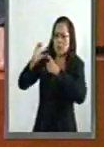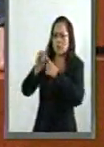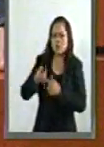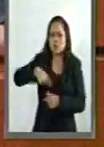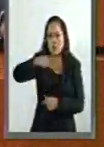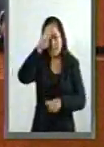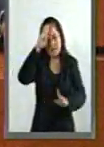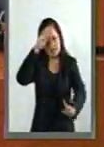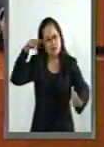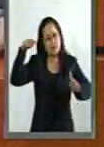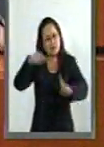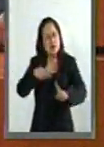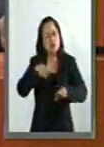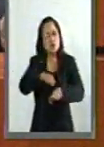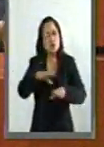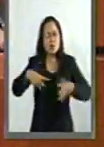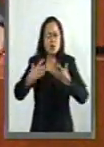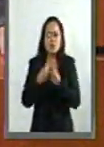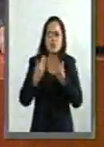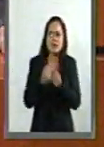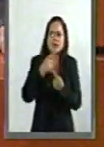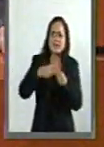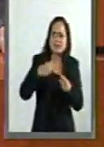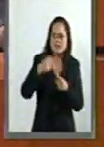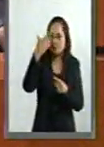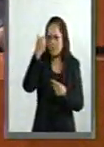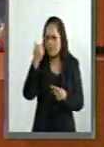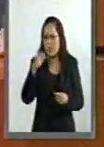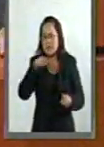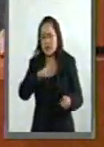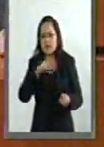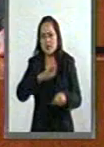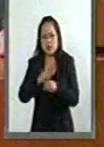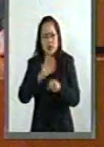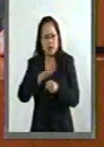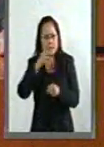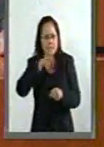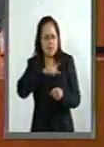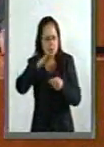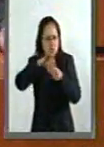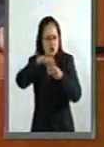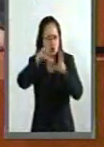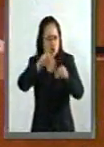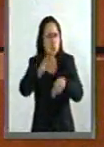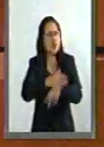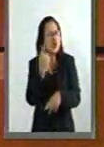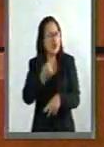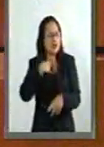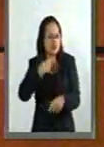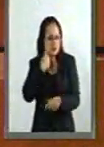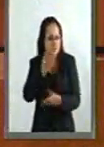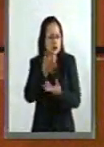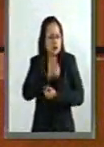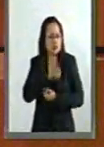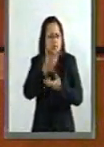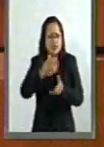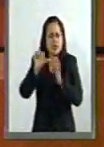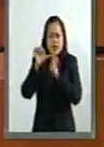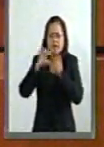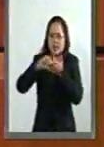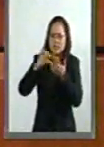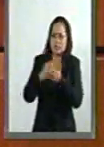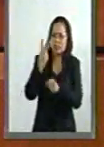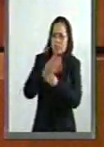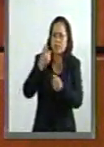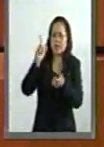a reflexionar con ustedes algunas consideraciones que fundan y motivan mi voto en contra. La fracción segunda del artículo 69